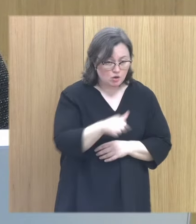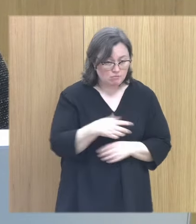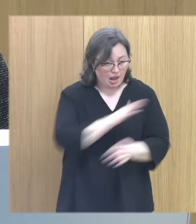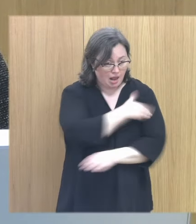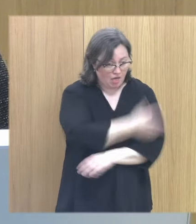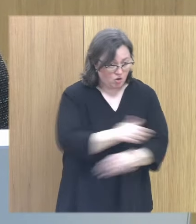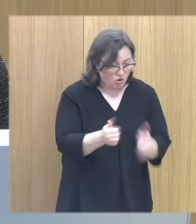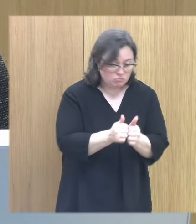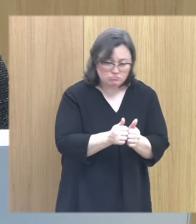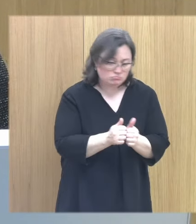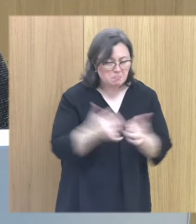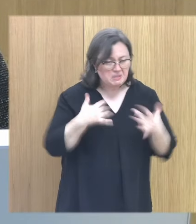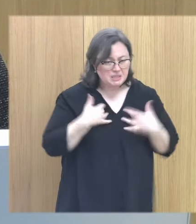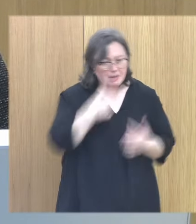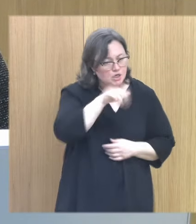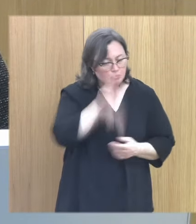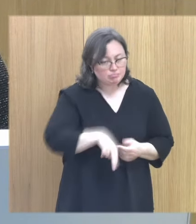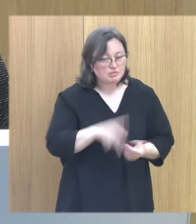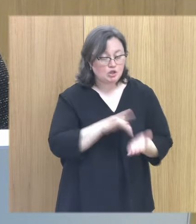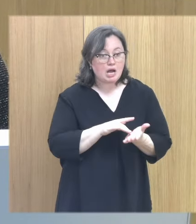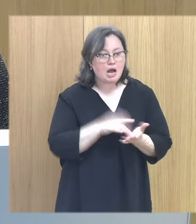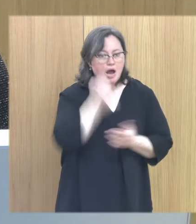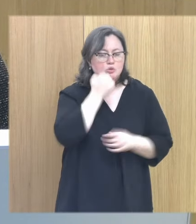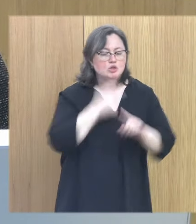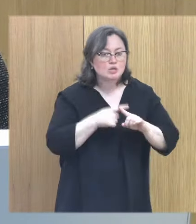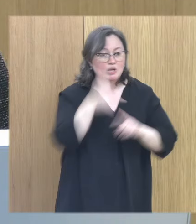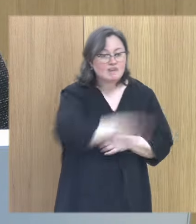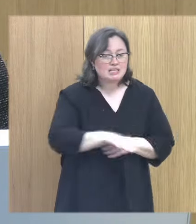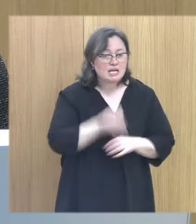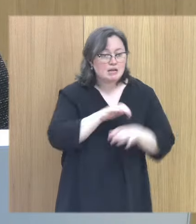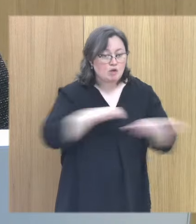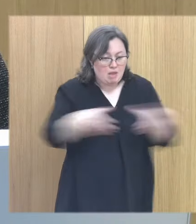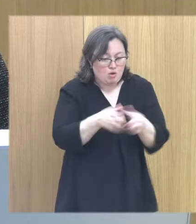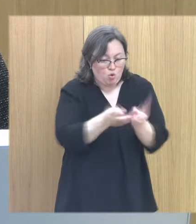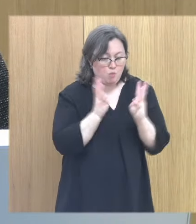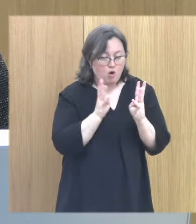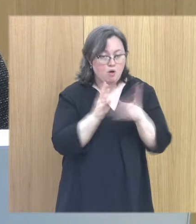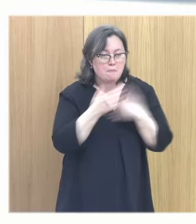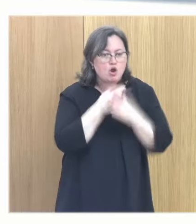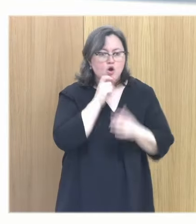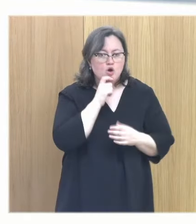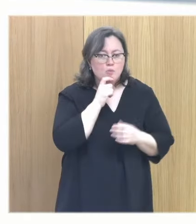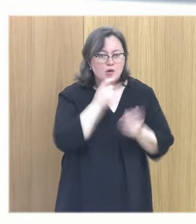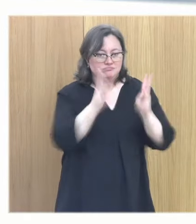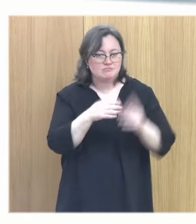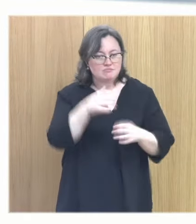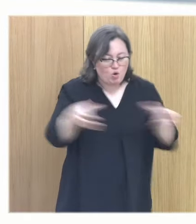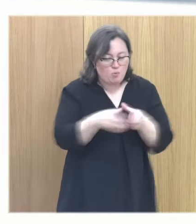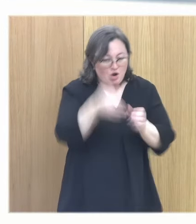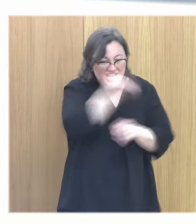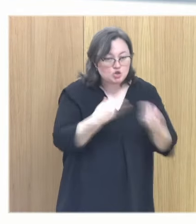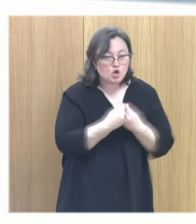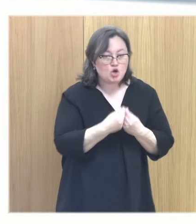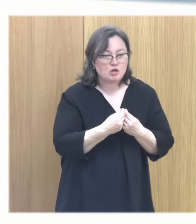va a ser un niño la víctima. De hecho, muchos casos de abuso sexual infantil se dan en grupo, se dan en forma colectiva, se dan con un grupo de niños,